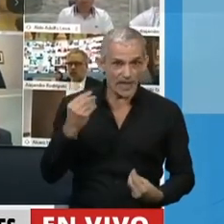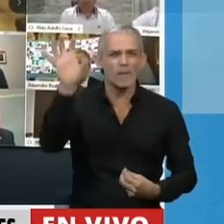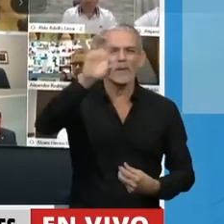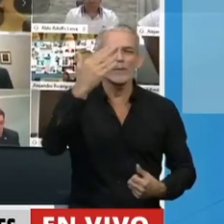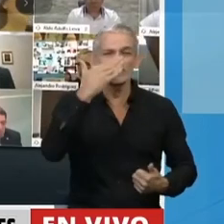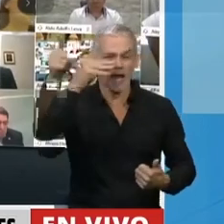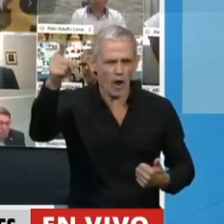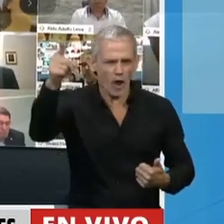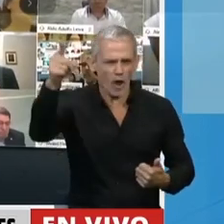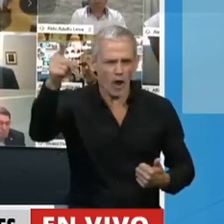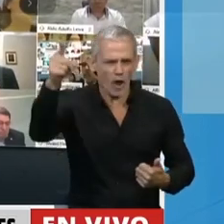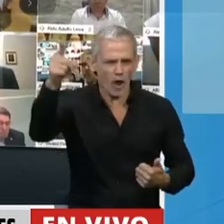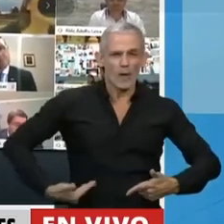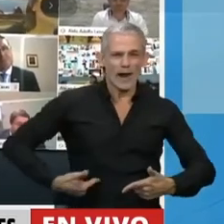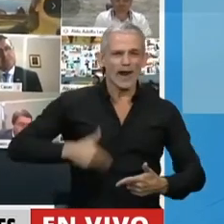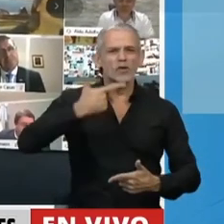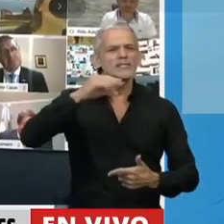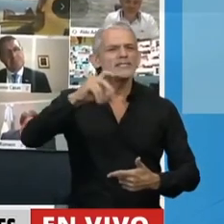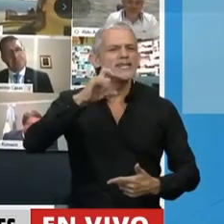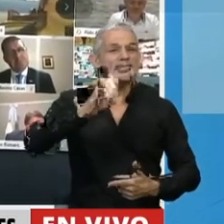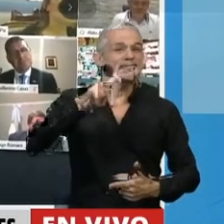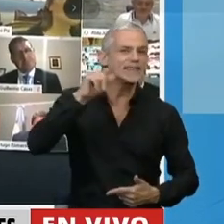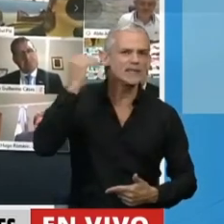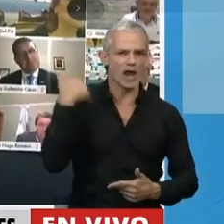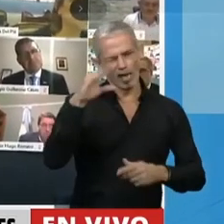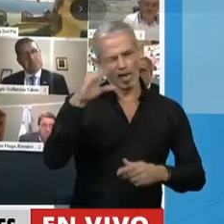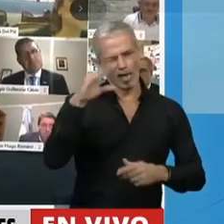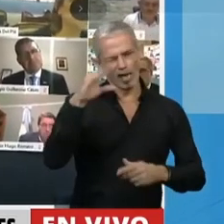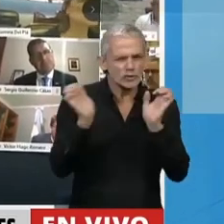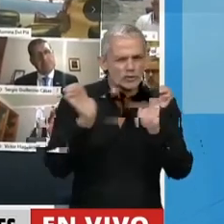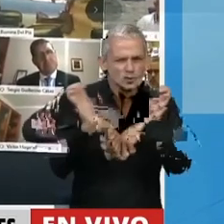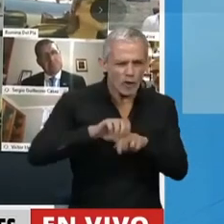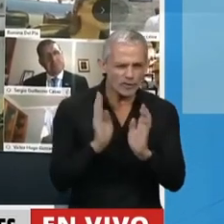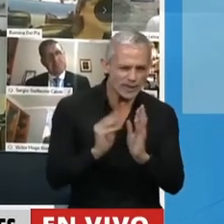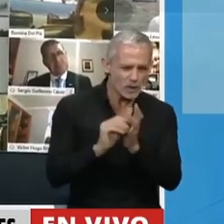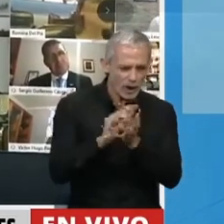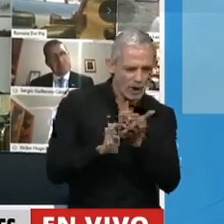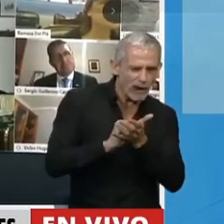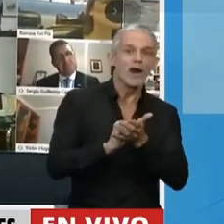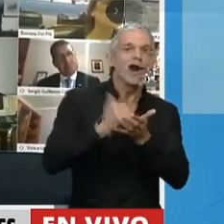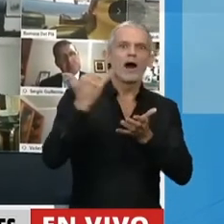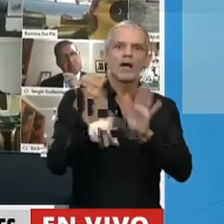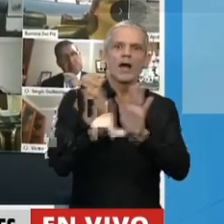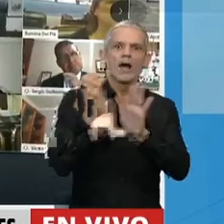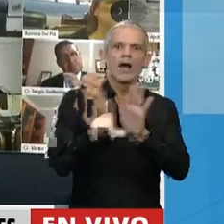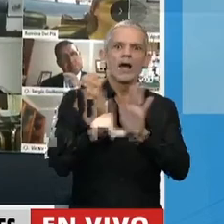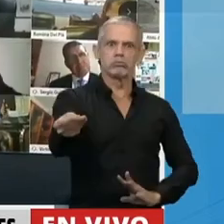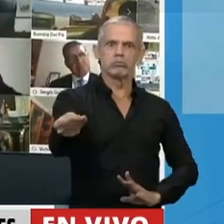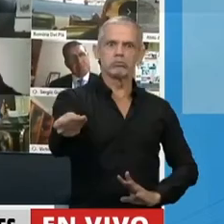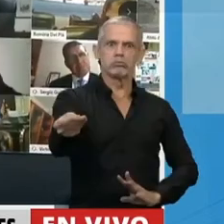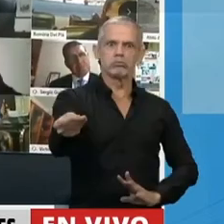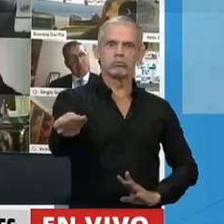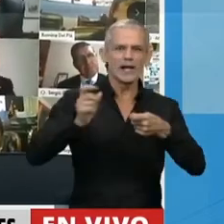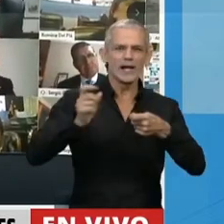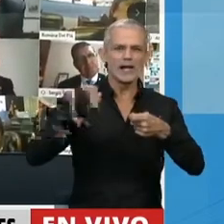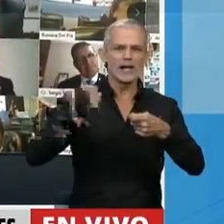provincia de Córdoba el gobernador Schiaretti entre gallos y medianoche metió una ley de movilidad